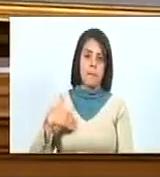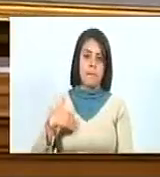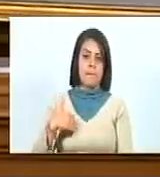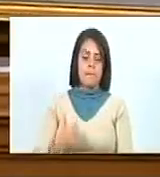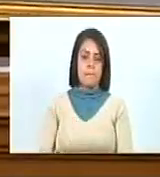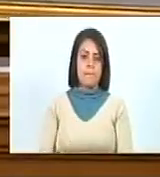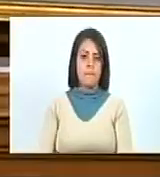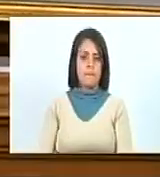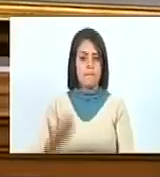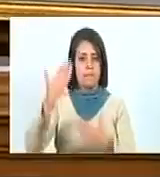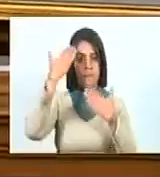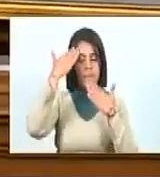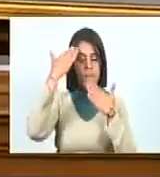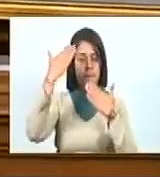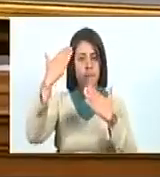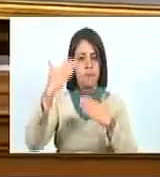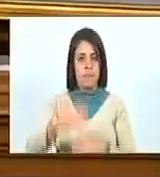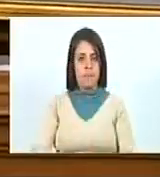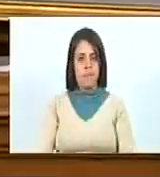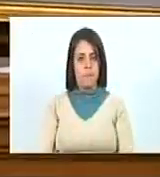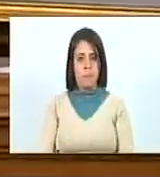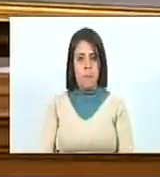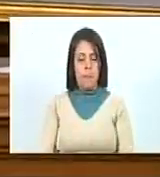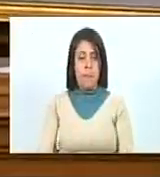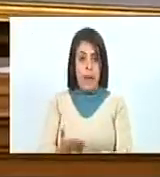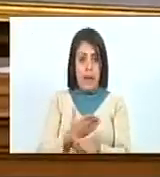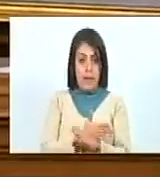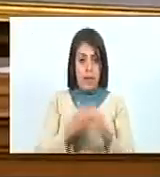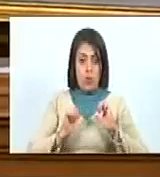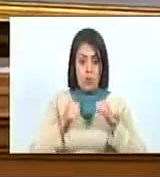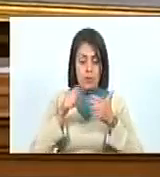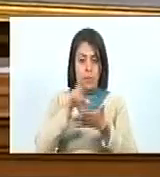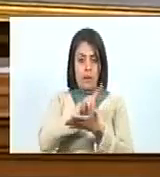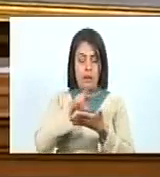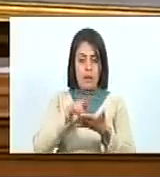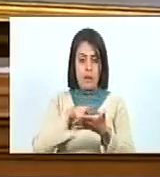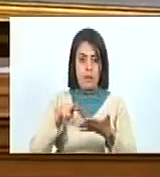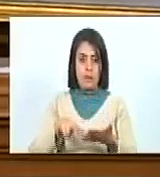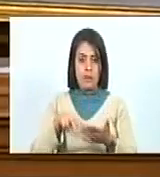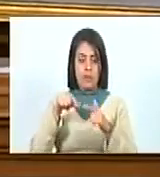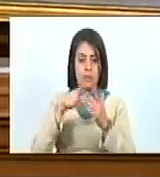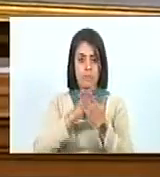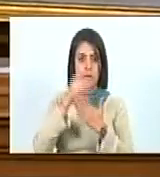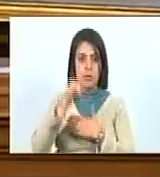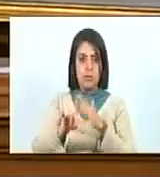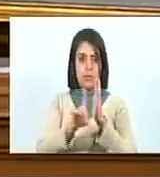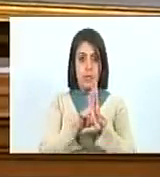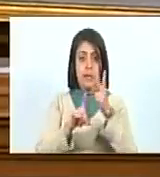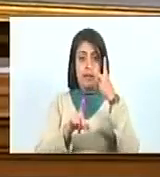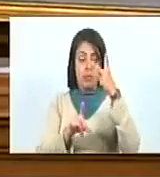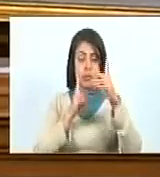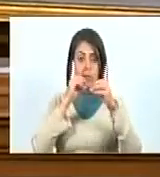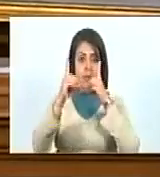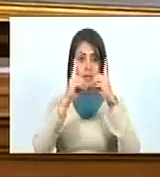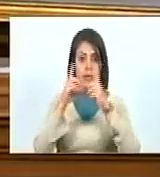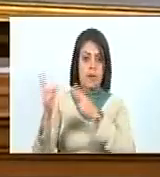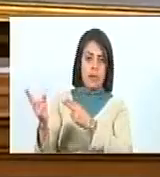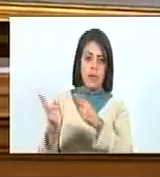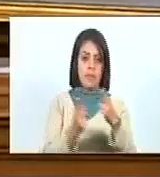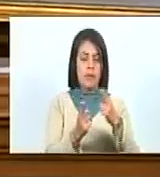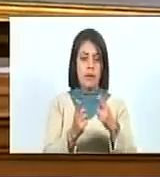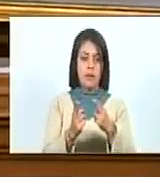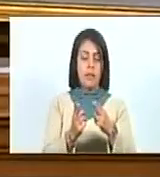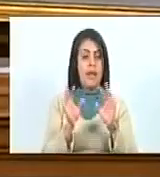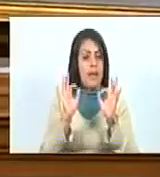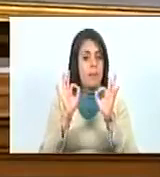Quiero saludar, antes de iniciar la lectura del proyecto de ley para su segunda discusión, a unos invitados